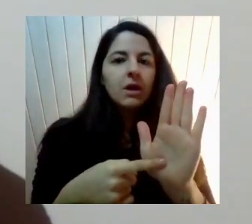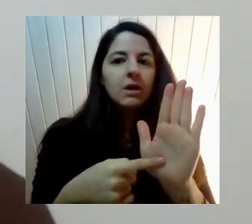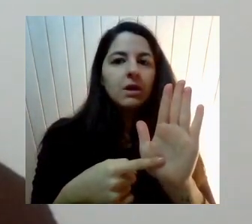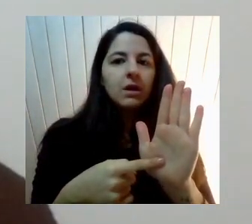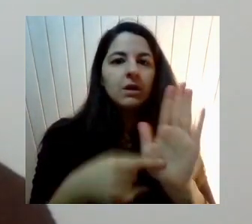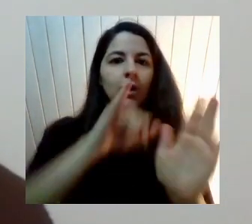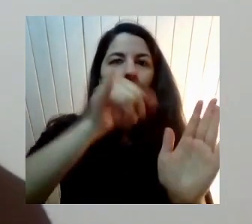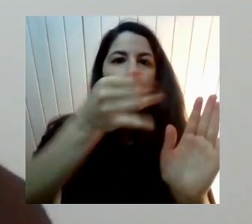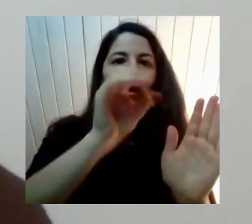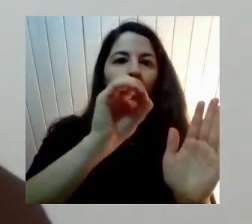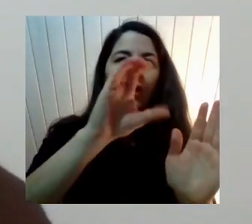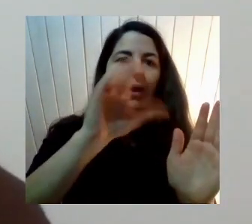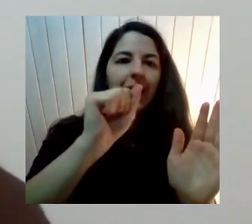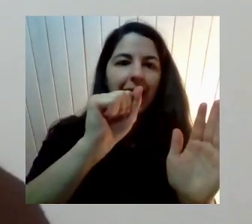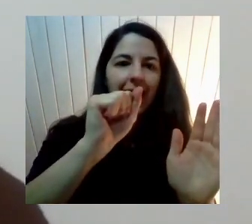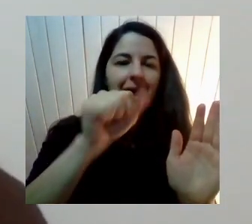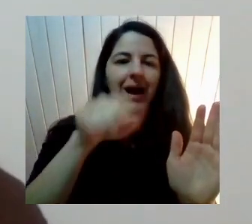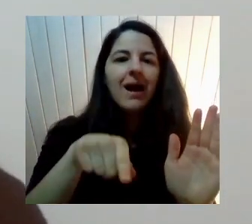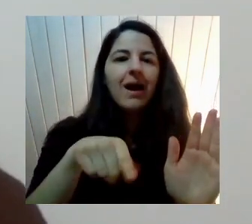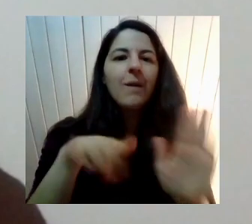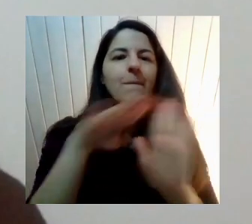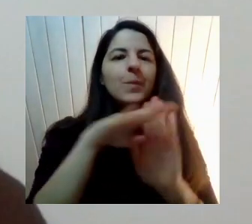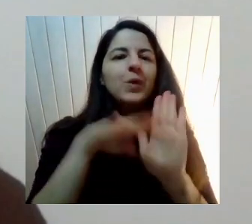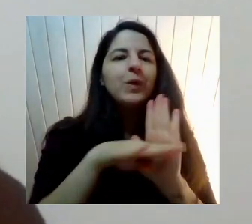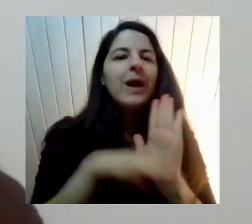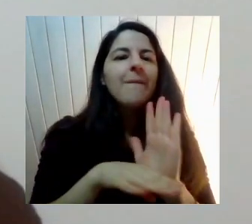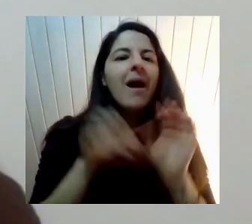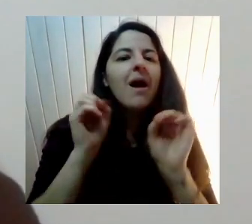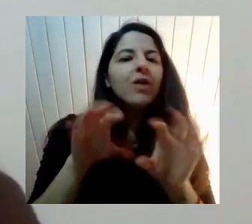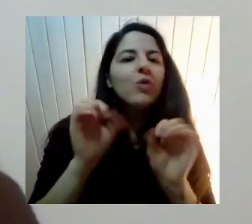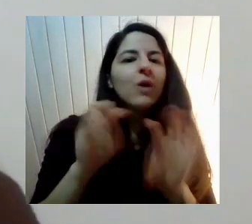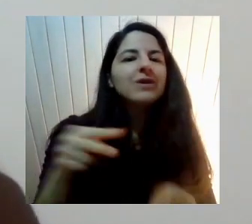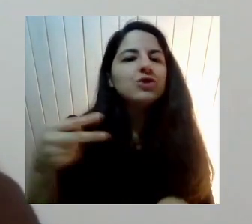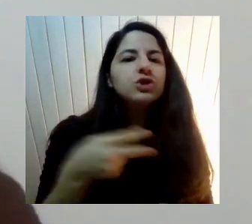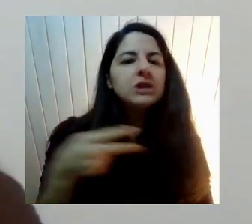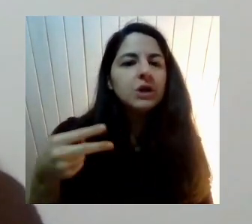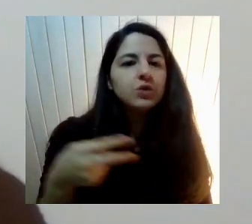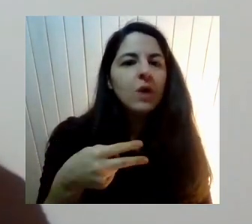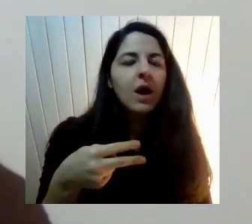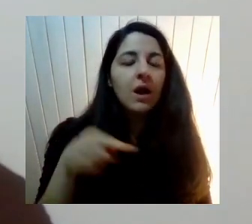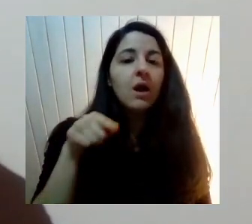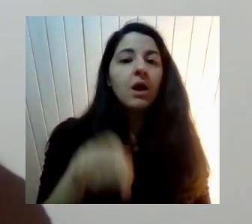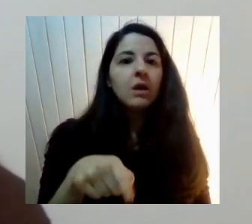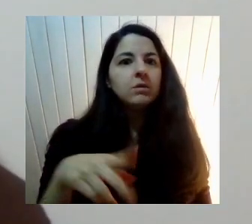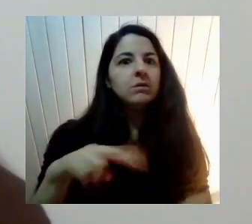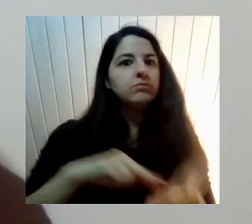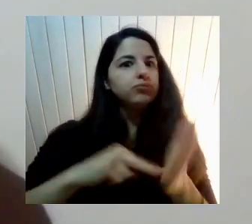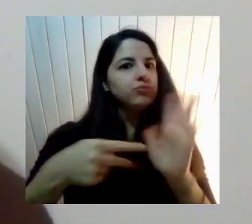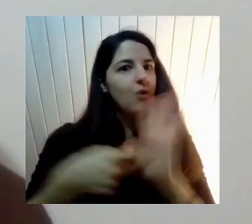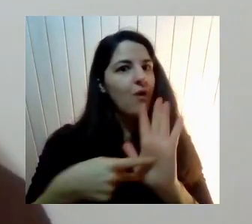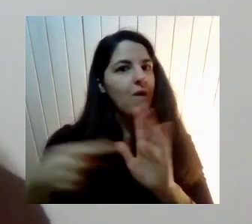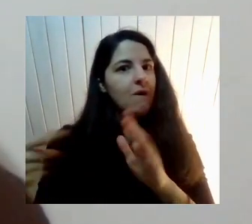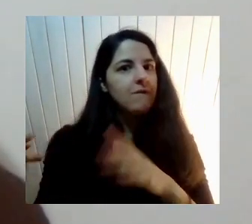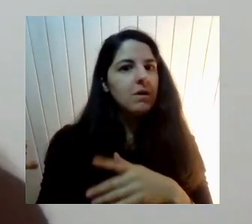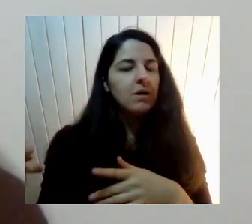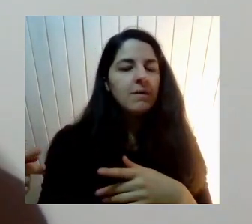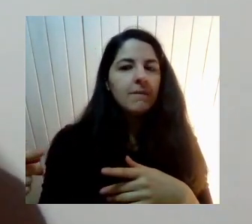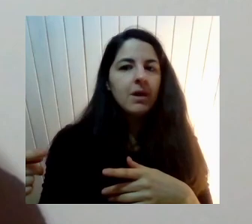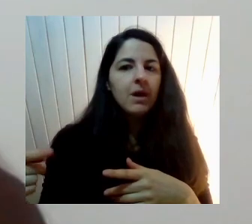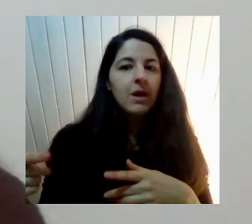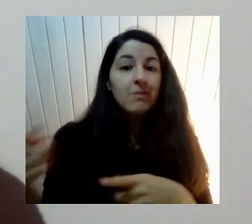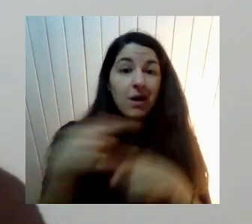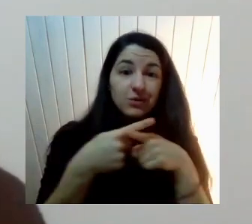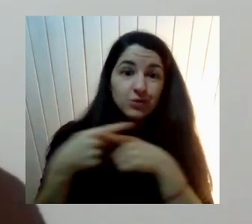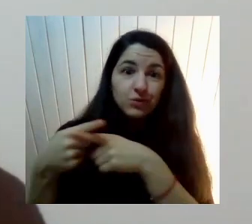No sé si De los que están acá Lo recuerdan A mí me tocó En el colegio Que fueron muy controversiales Porque Y porque Sobre todo La